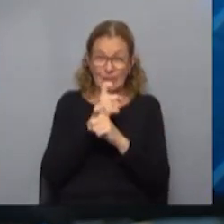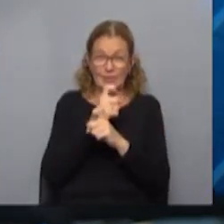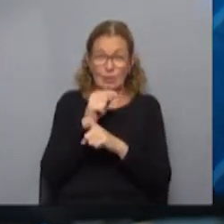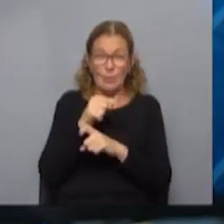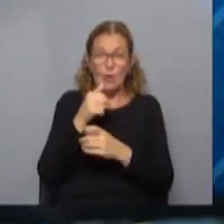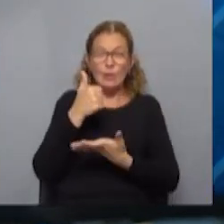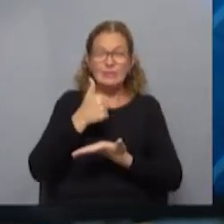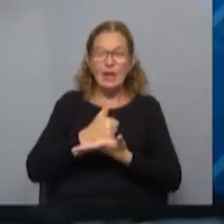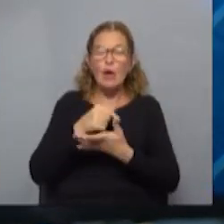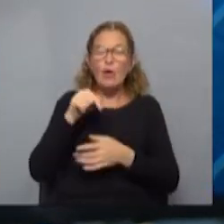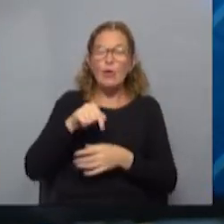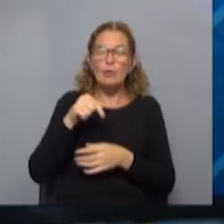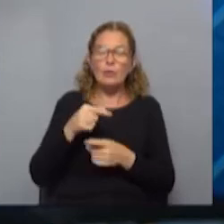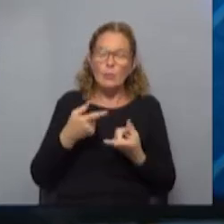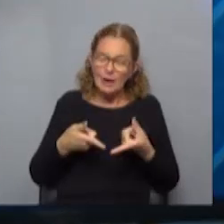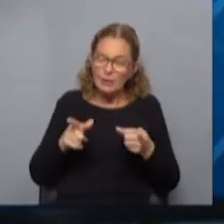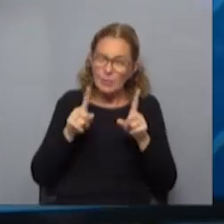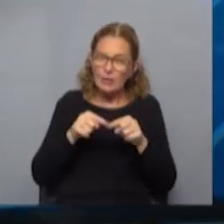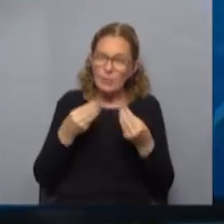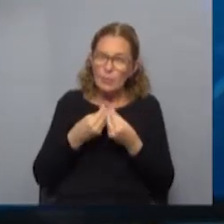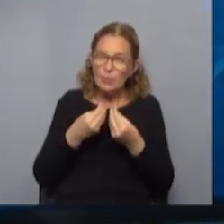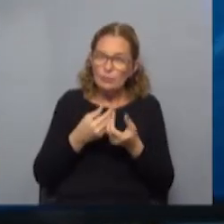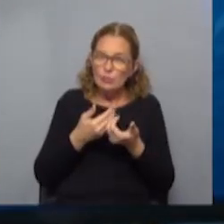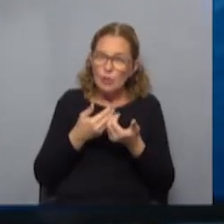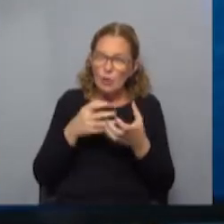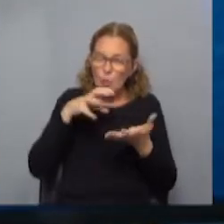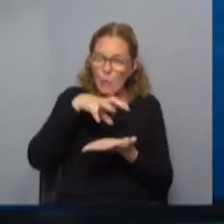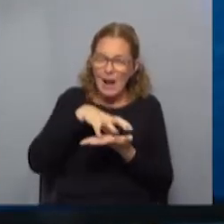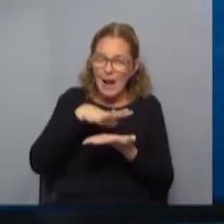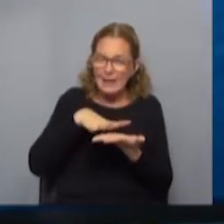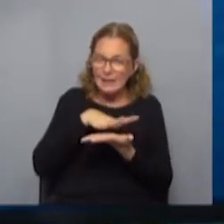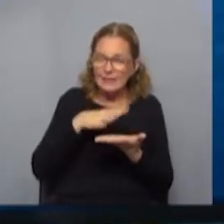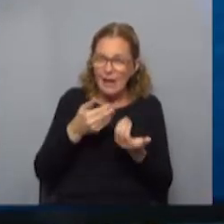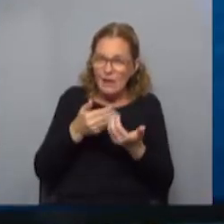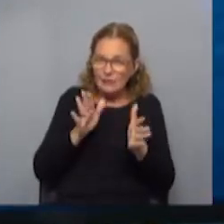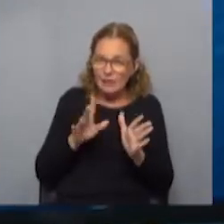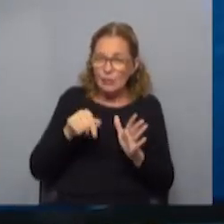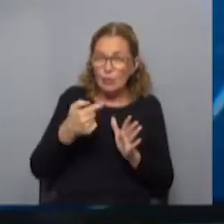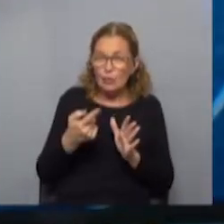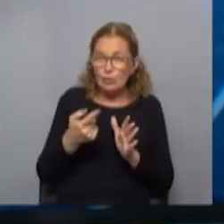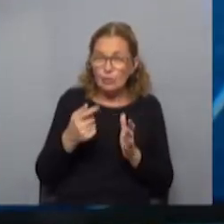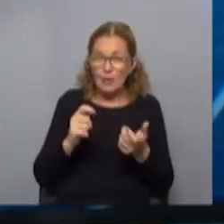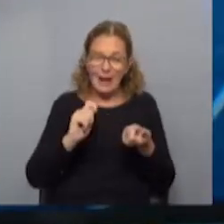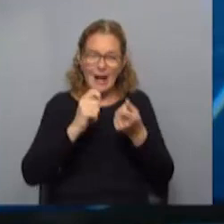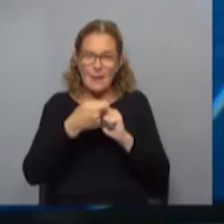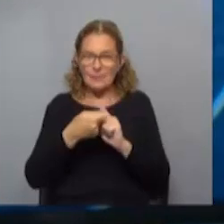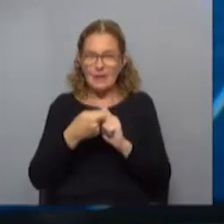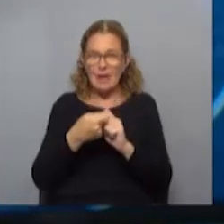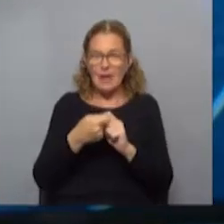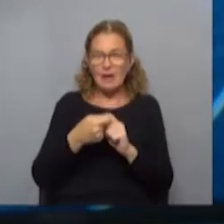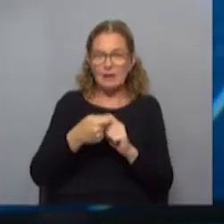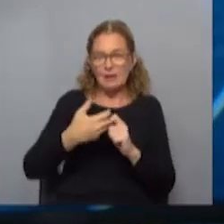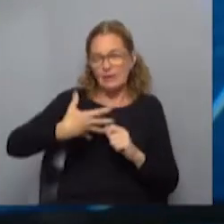se está hoy? O sea, ¿hubo una recuperación? Muchos lugares después abrieron, hubo otros, se empezaron como a adaptar a través del delivery.